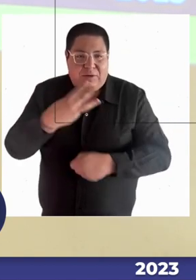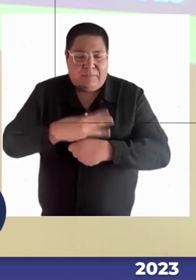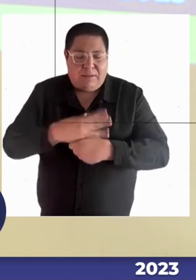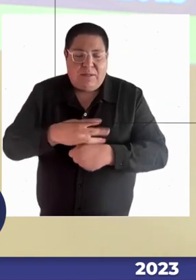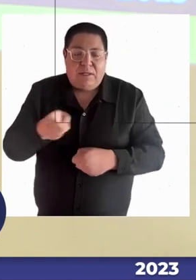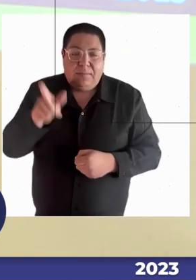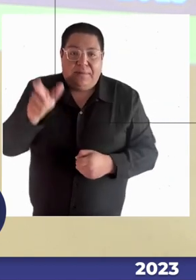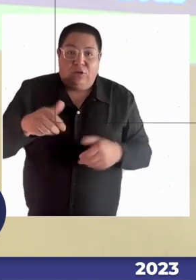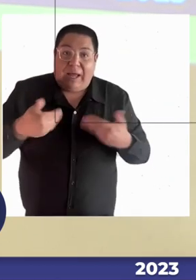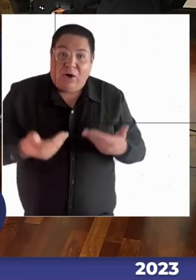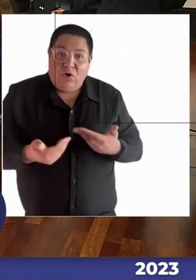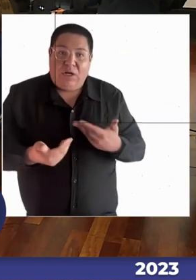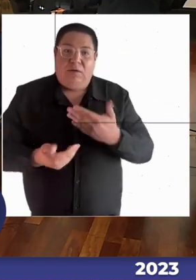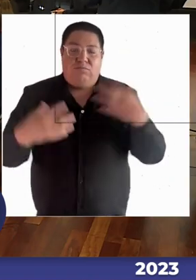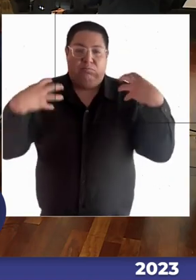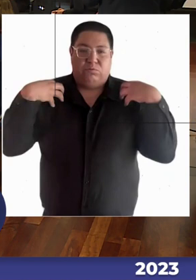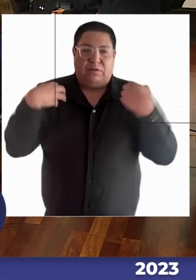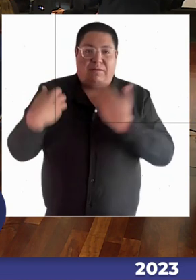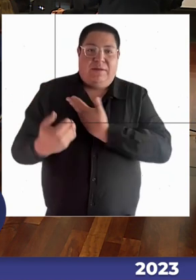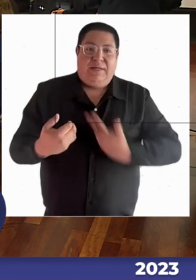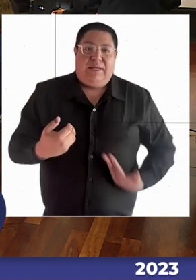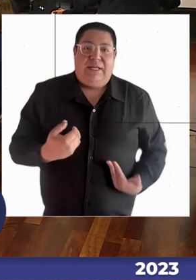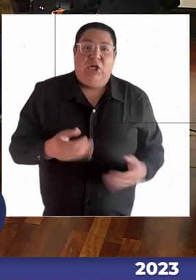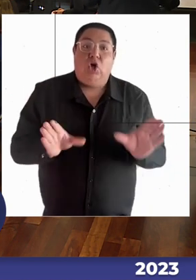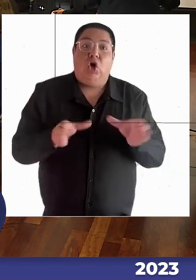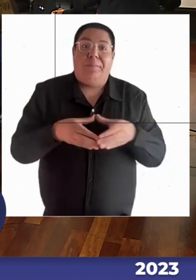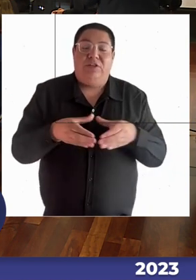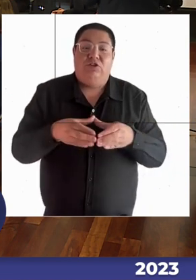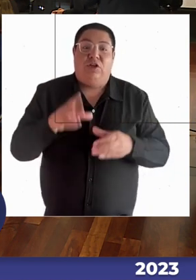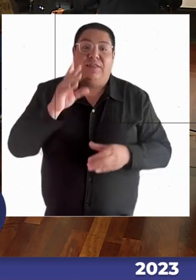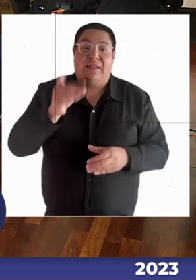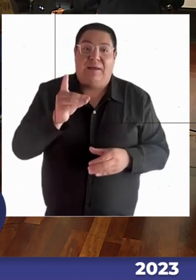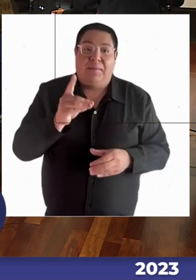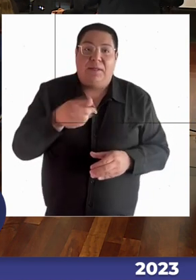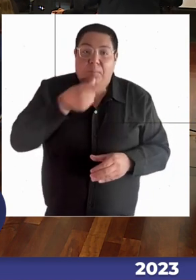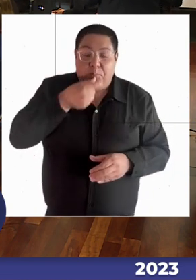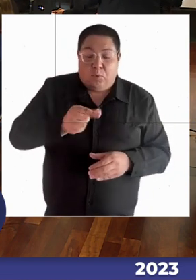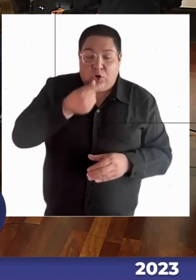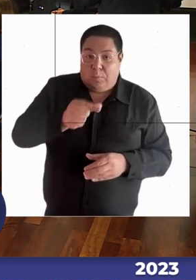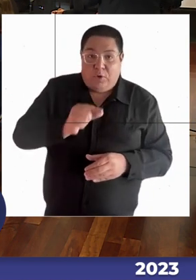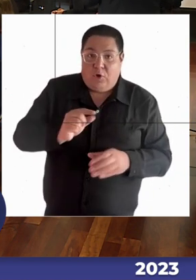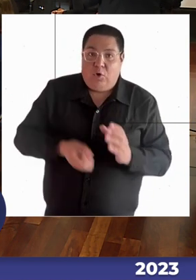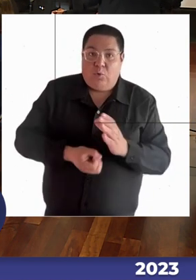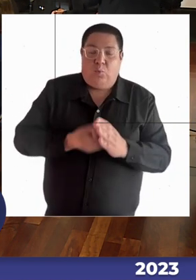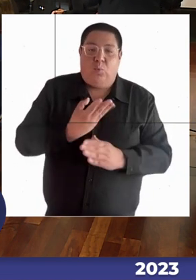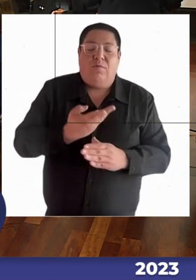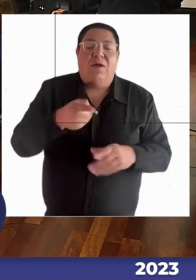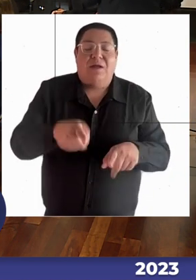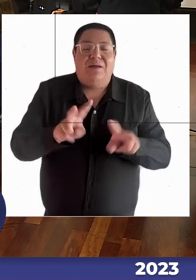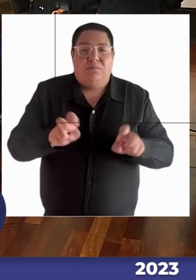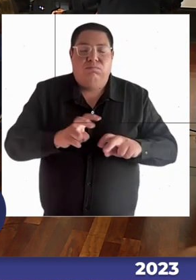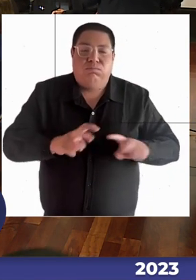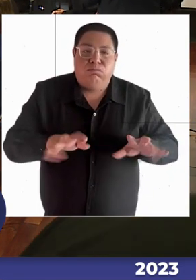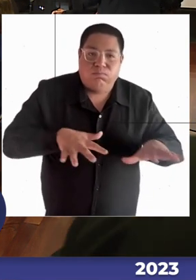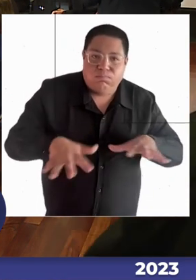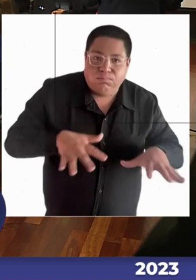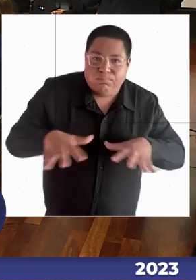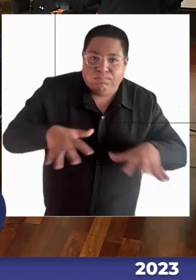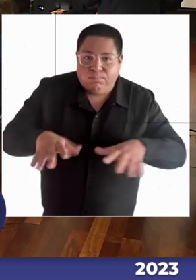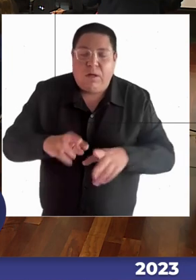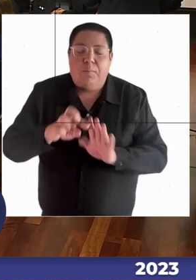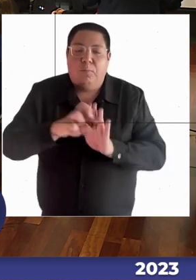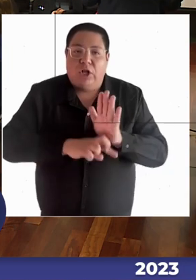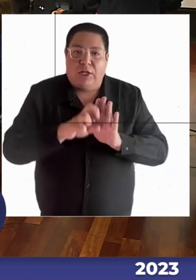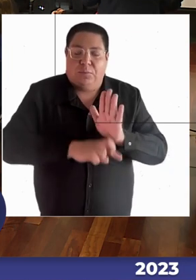¿ve alguna que ha podido recoger de esa experiencia en el trabajo territorial respecto de cómo es la experiencia que están teniendo las familias que tienen hijos,